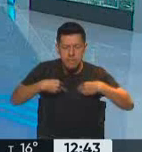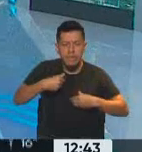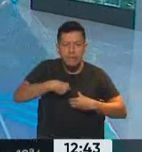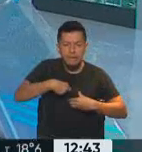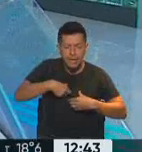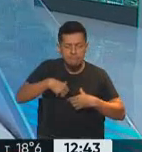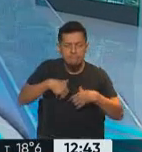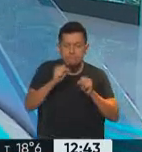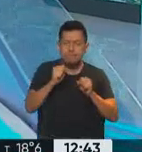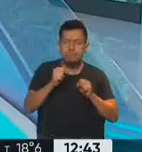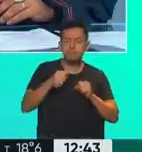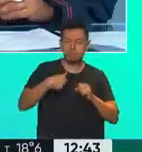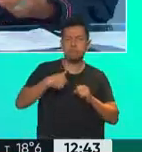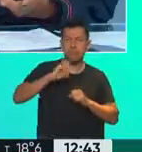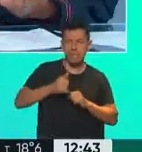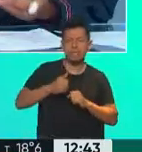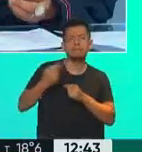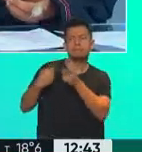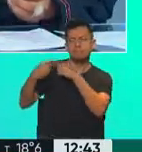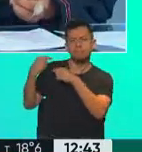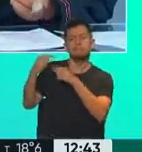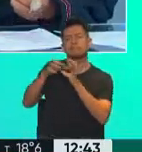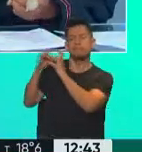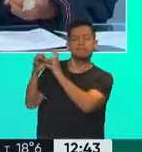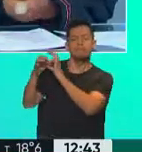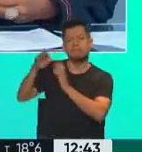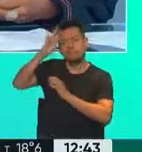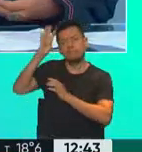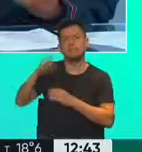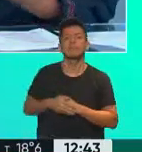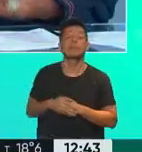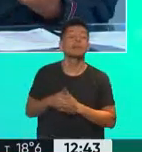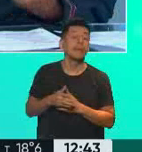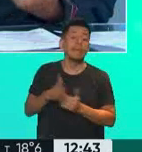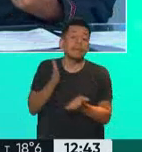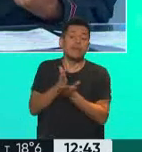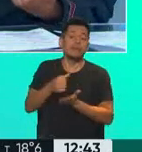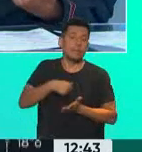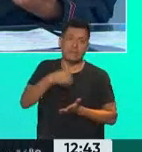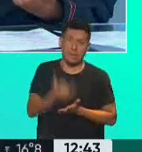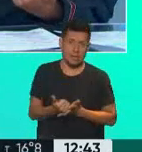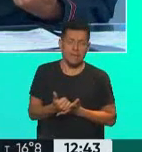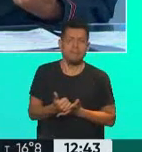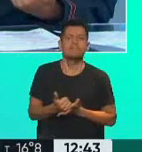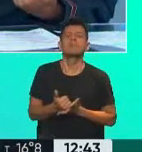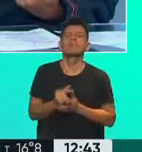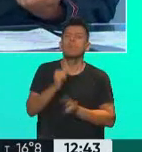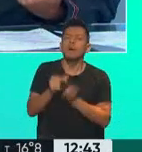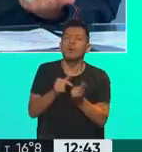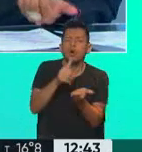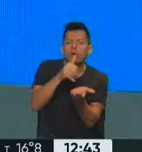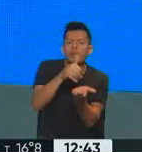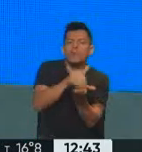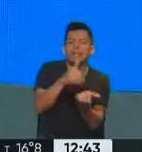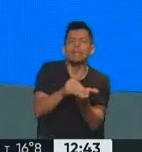sí, está en la Constitución desde el 94, el derecho a la identidad, pero ir erradicando la discriminación, el racismo de